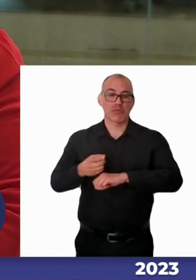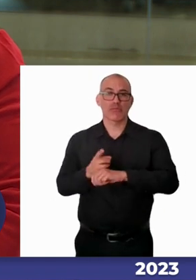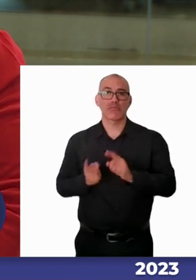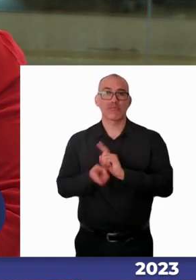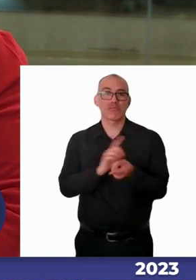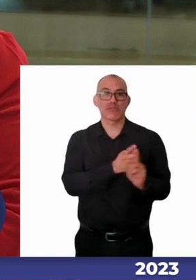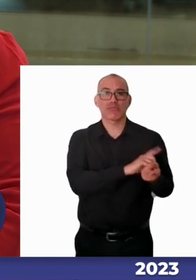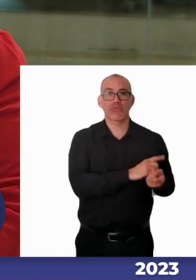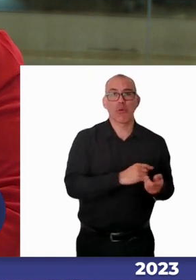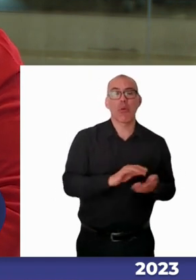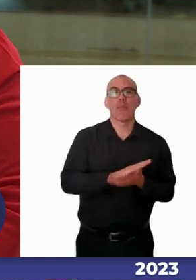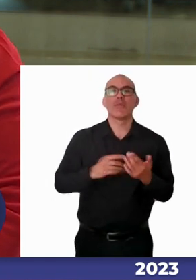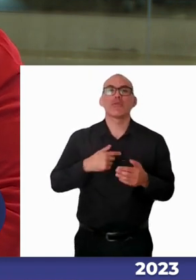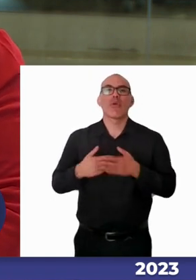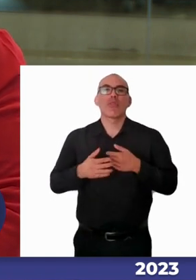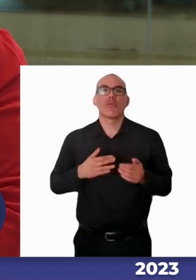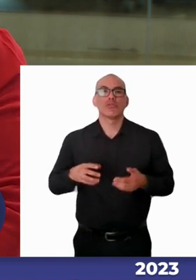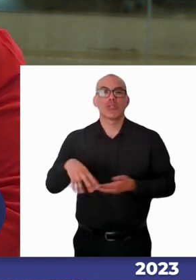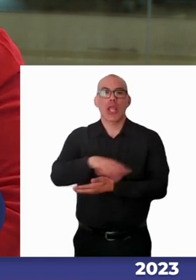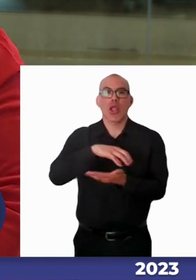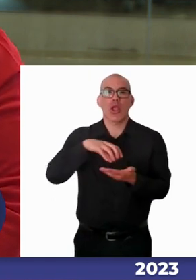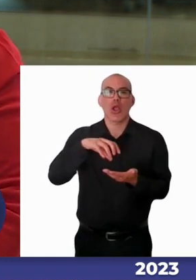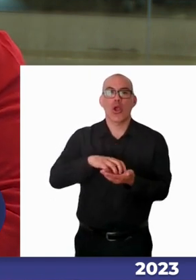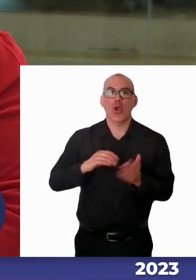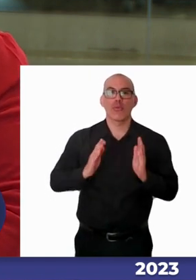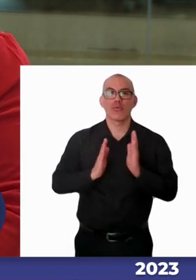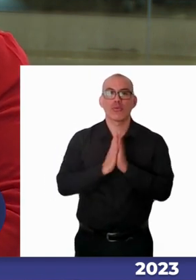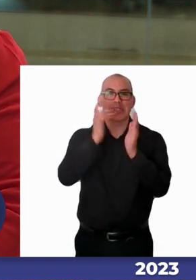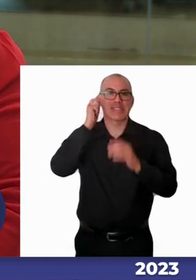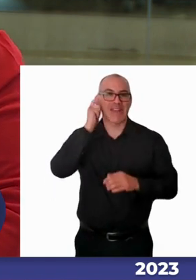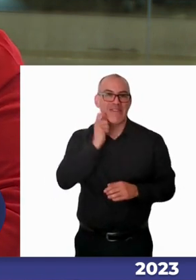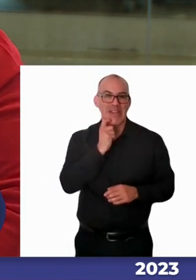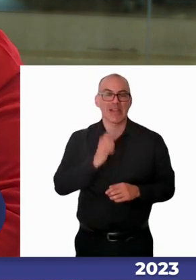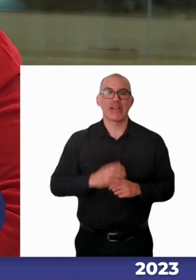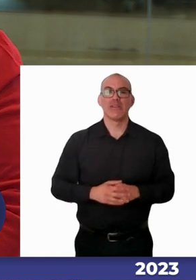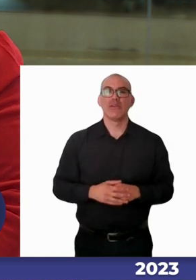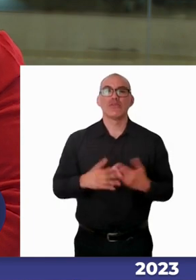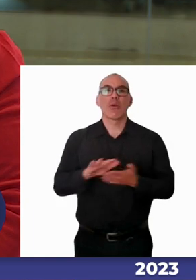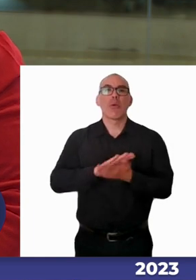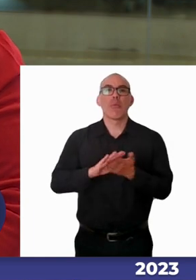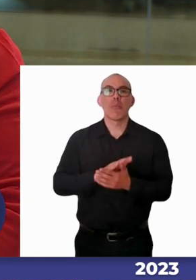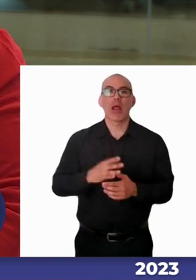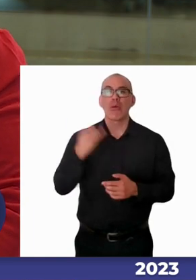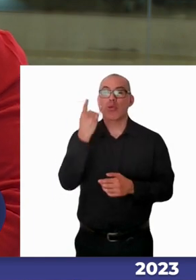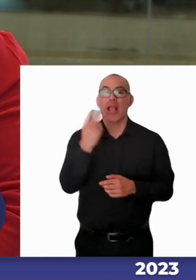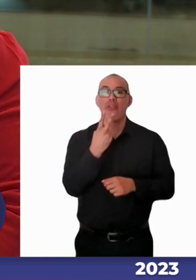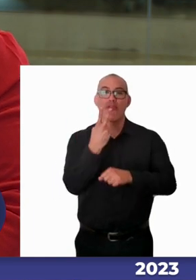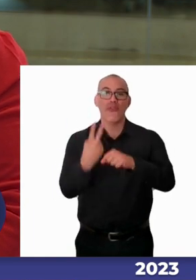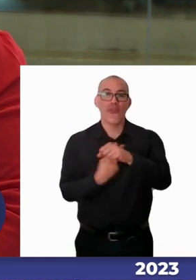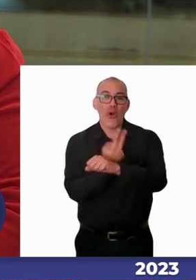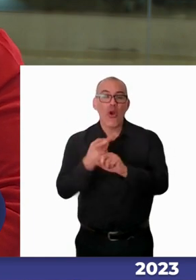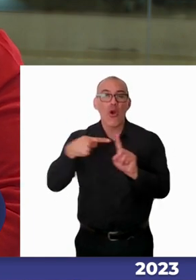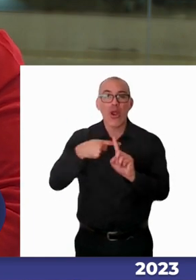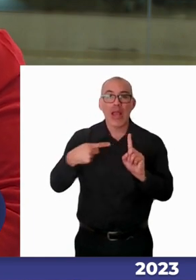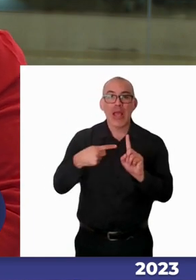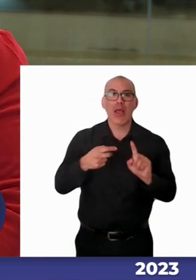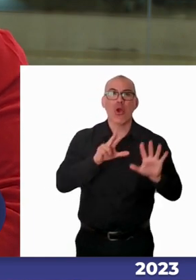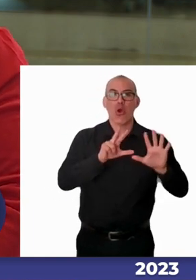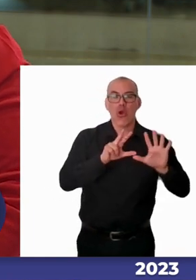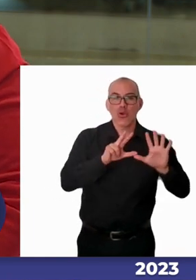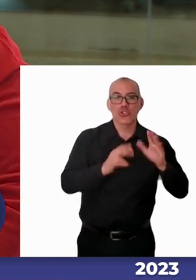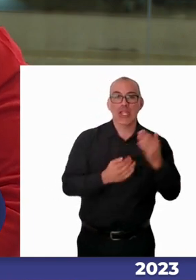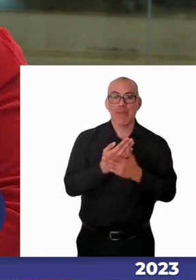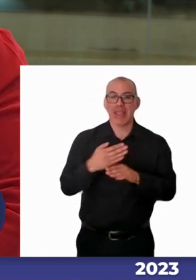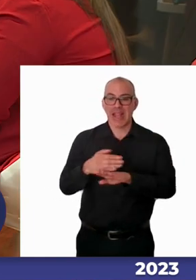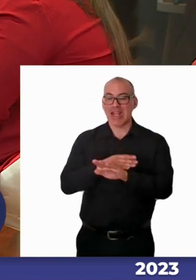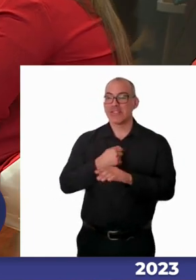Bernardo, hace poquito tenemos el metro, recuerdo cuando ingresé a la universidad me tomaba dos horas y media llegar a las ocho de la mañana a la universidad, o sea,